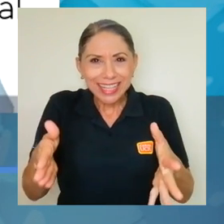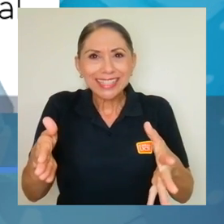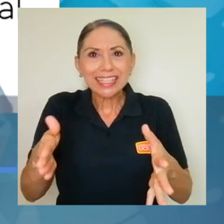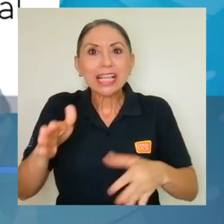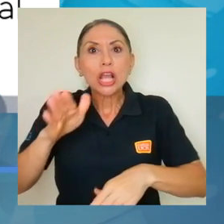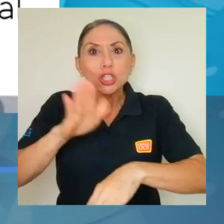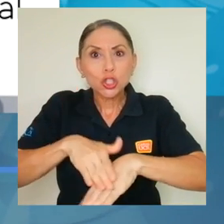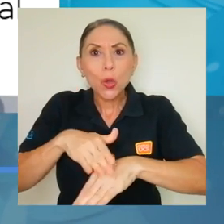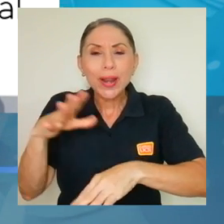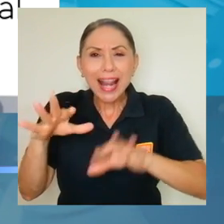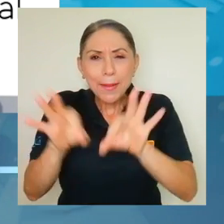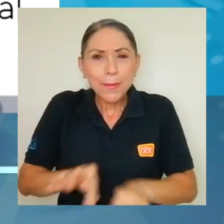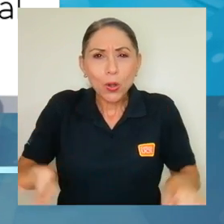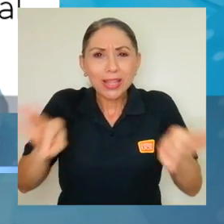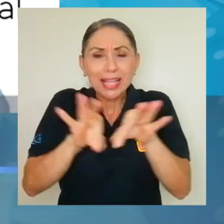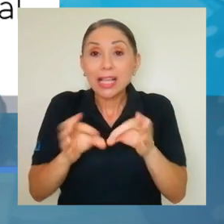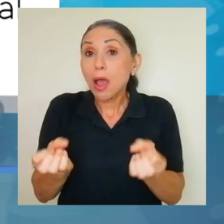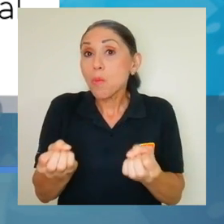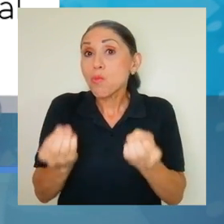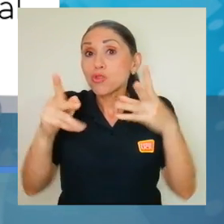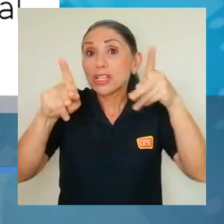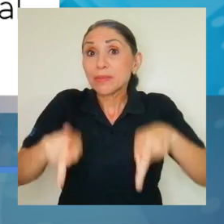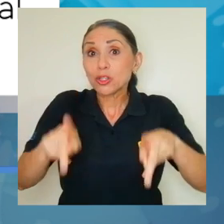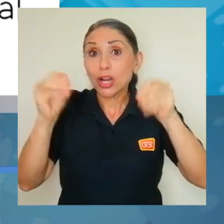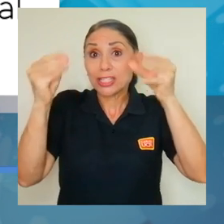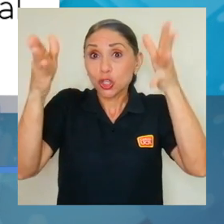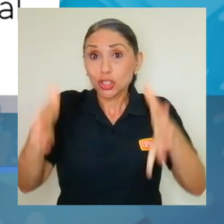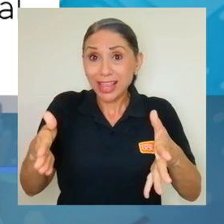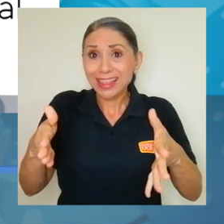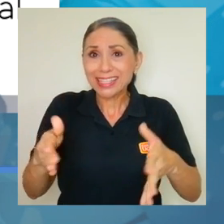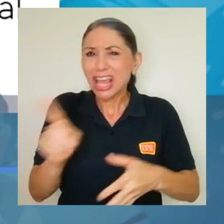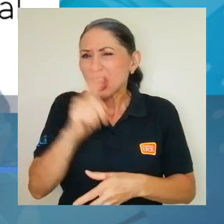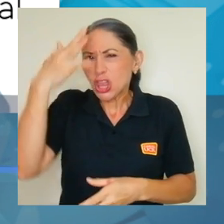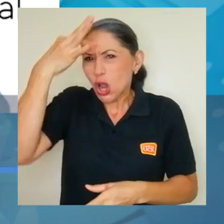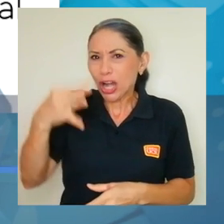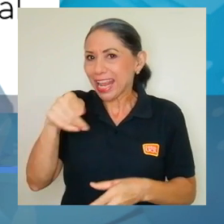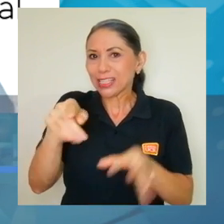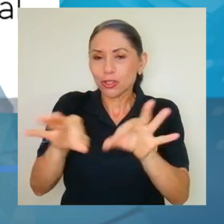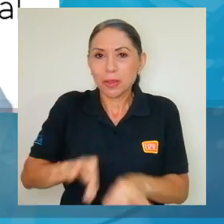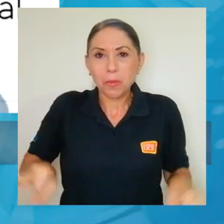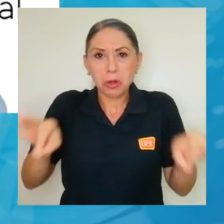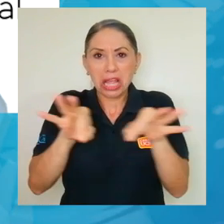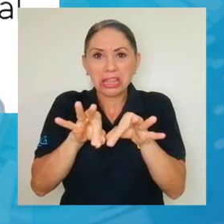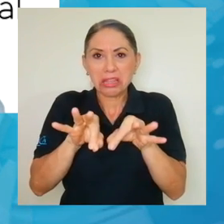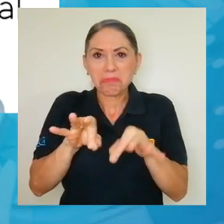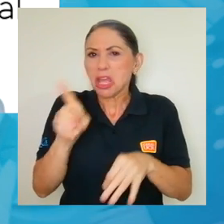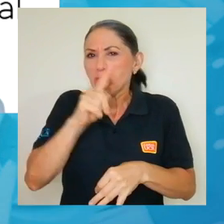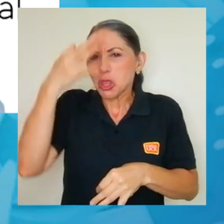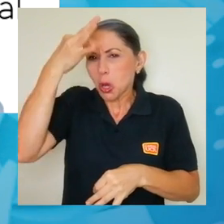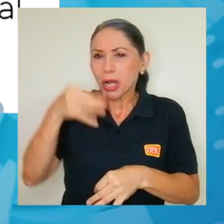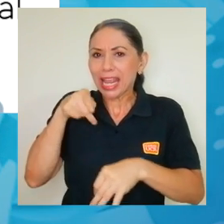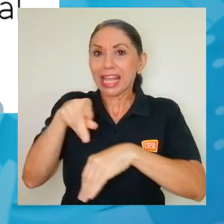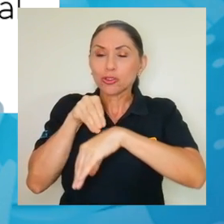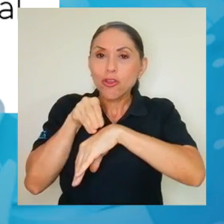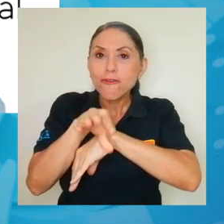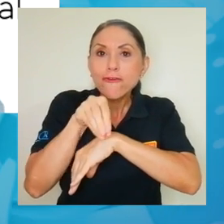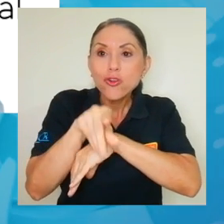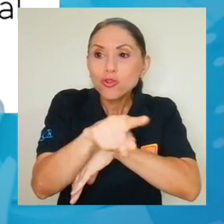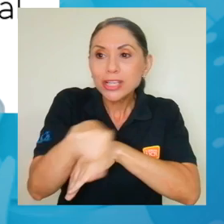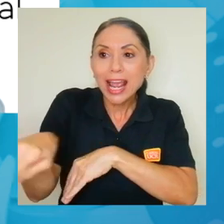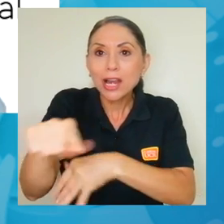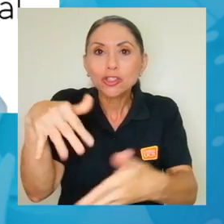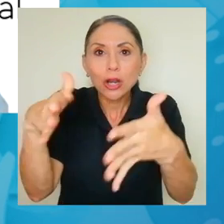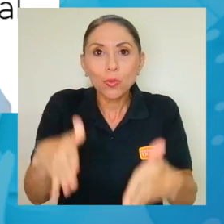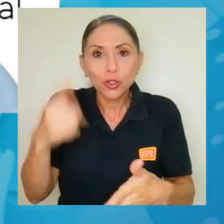hay que convencer de la importancia, porque muchos docentes creen que esto no es importante, que esto no influye en los aprendizajes del alumnado, y por